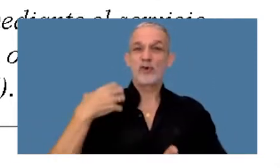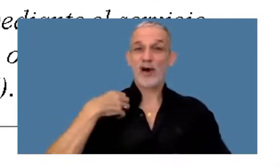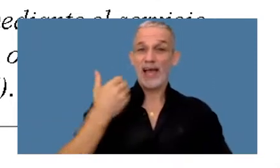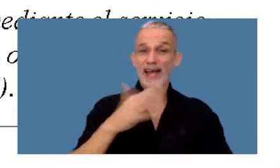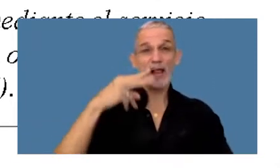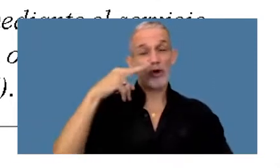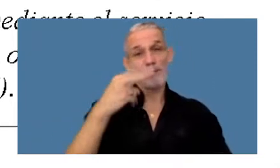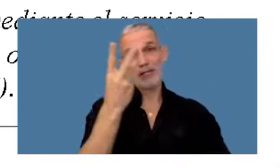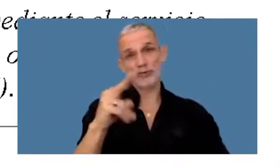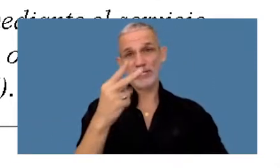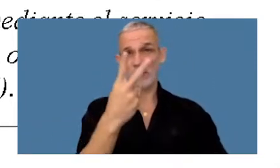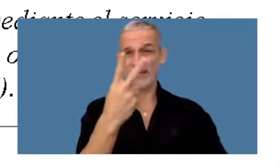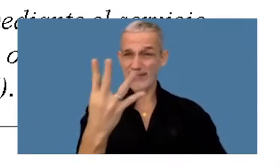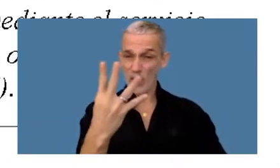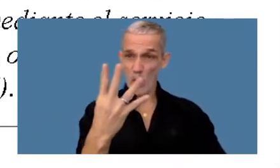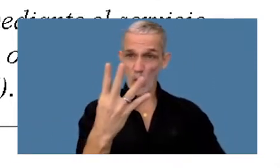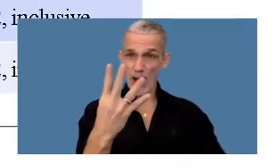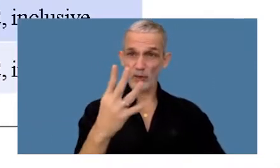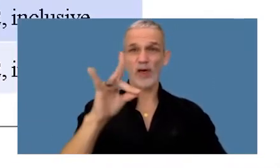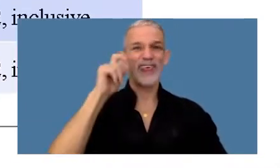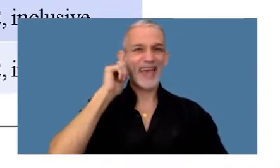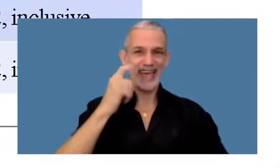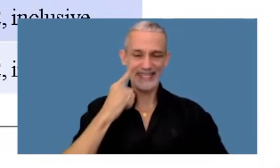2.224 de DGI.